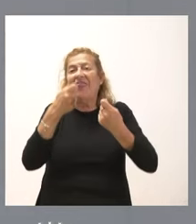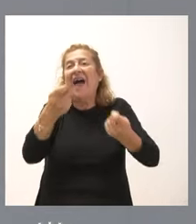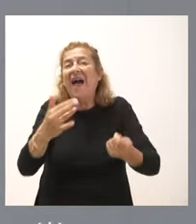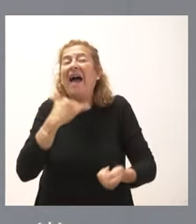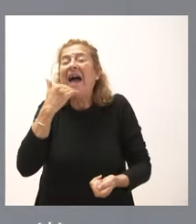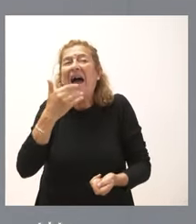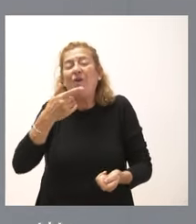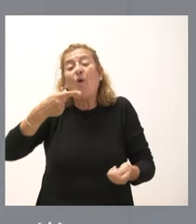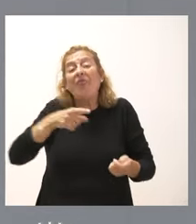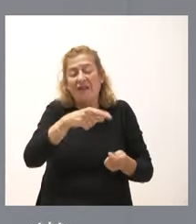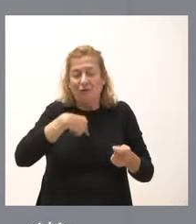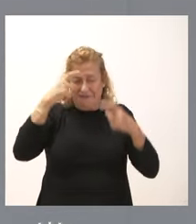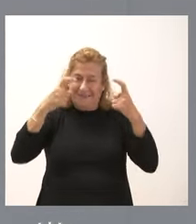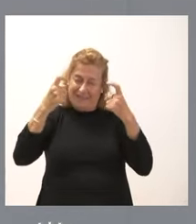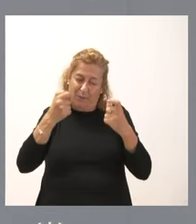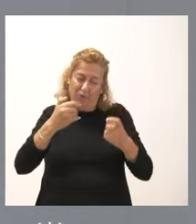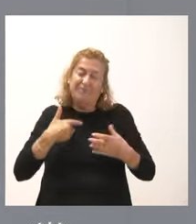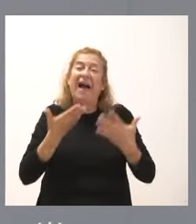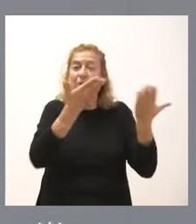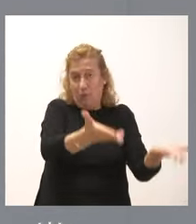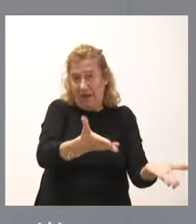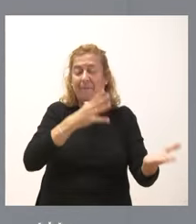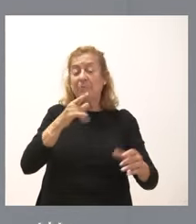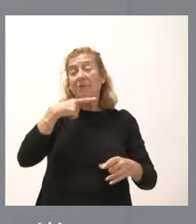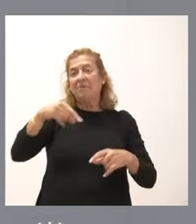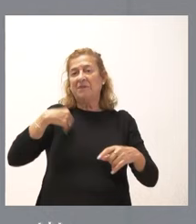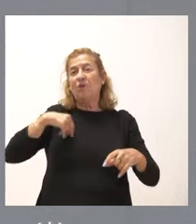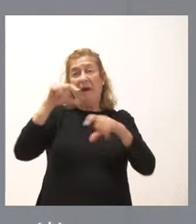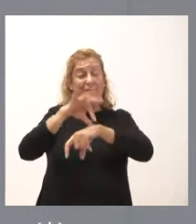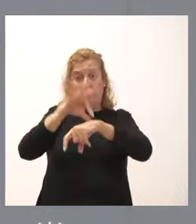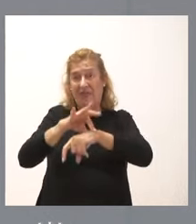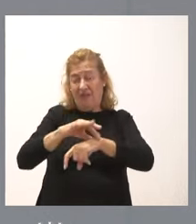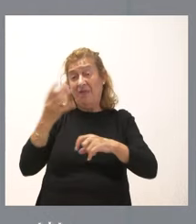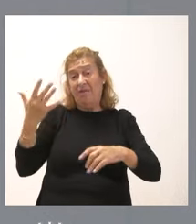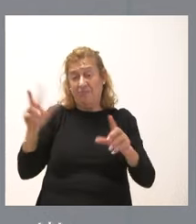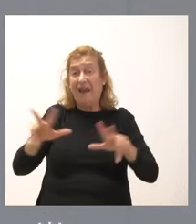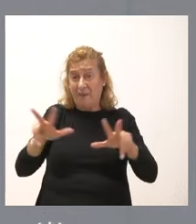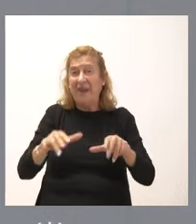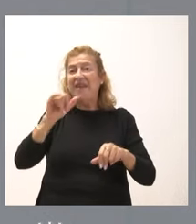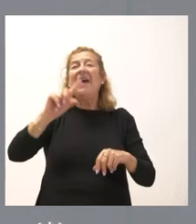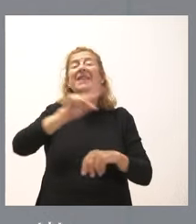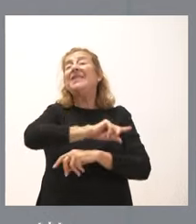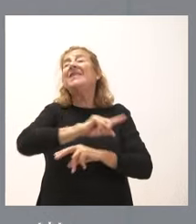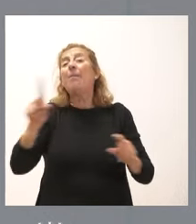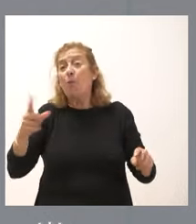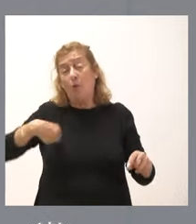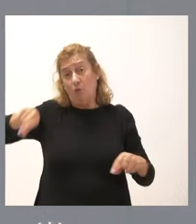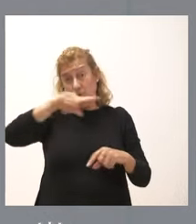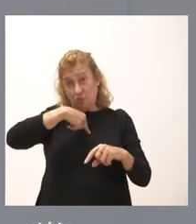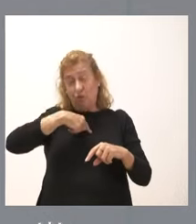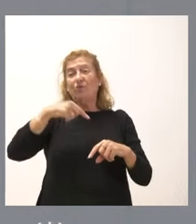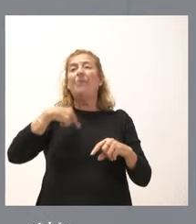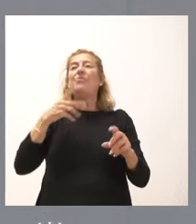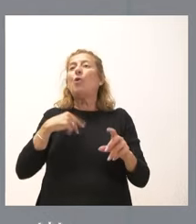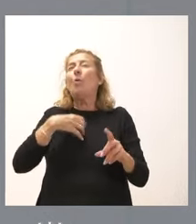daño que han sufrido como consecuencia de esta enfermedad que es un dato de lo anterior. Y esto tampoco a nosotros nos va a